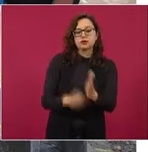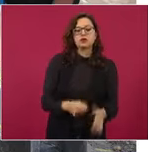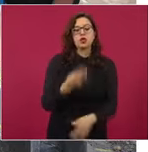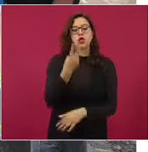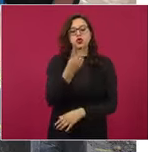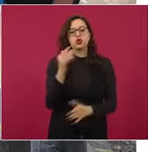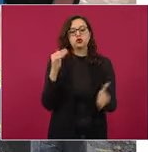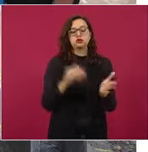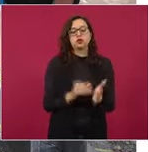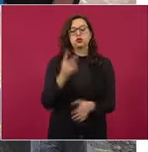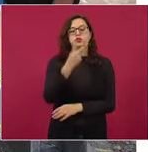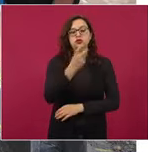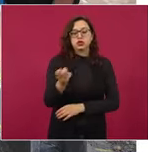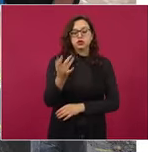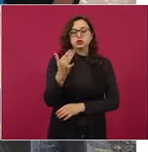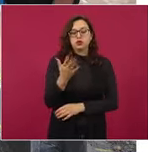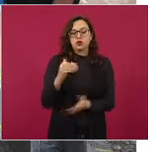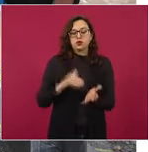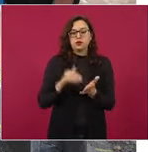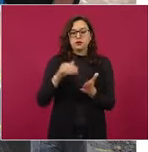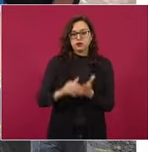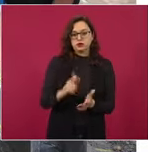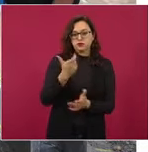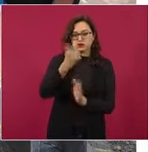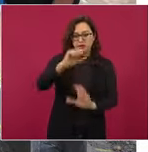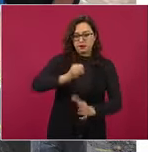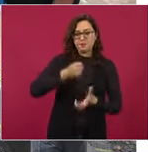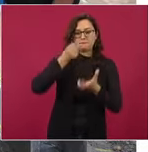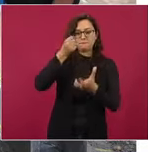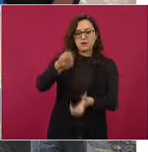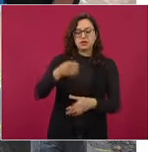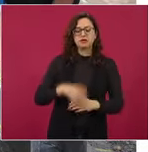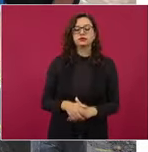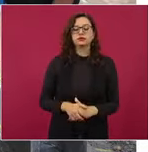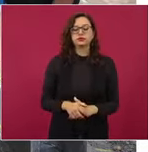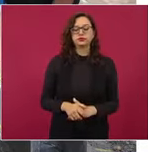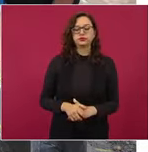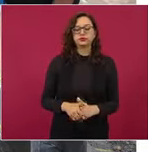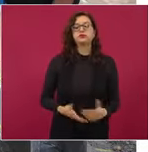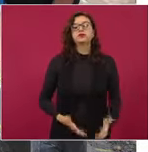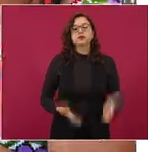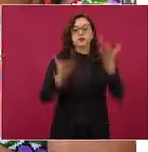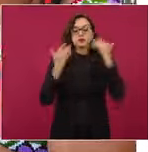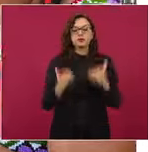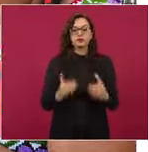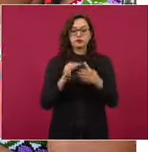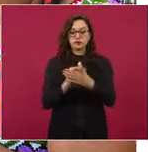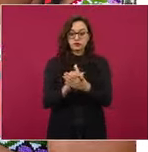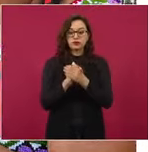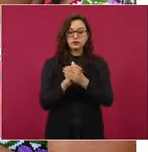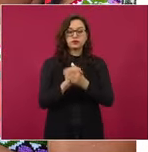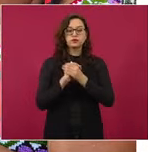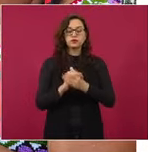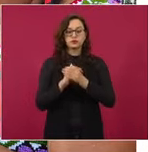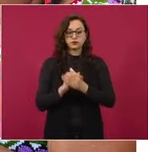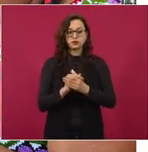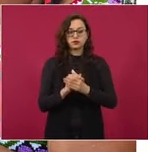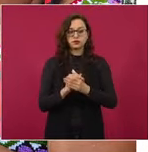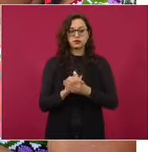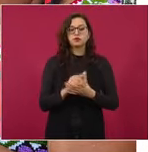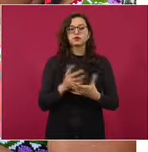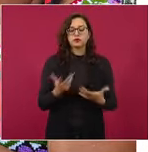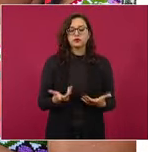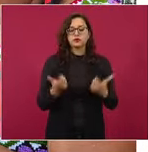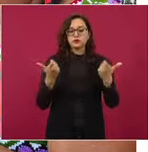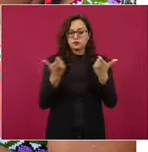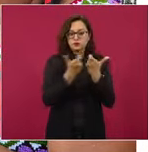250 millones de pesos. Adelante. Las tandas del bienestar, está el fondo que va